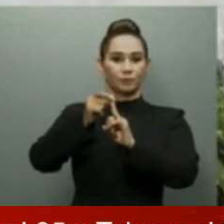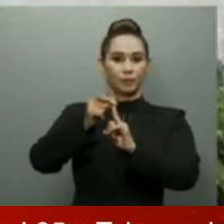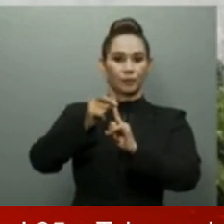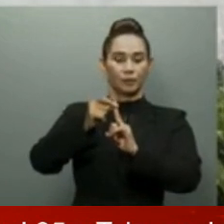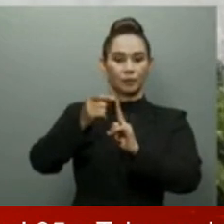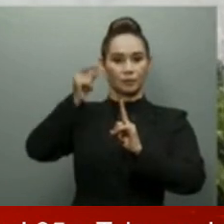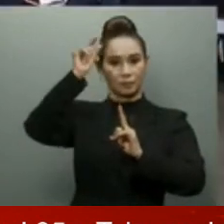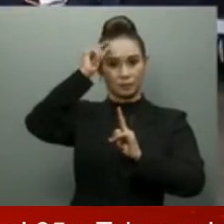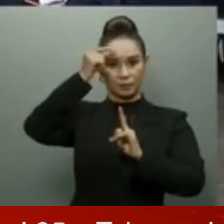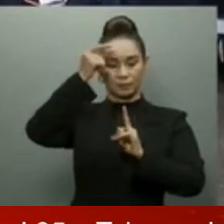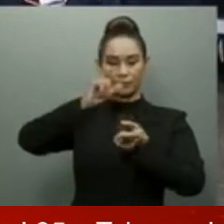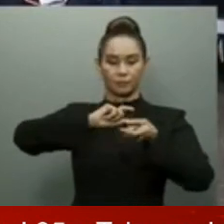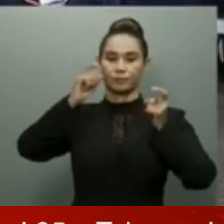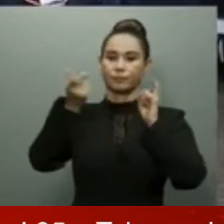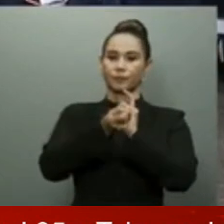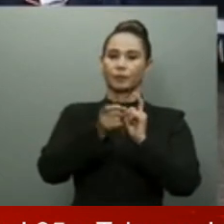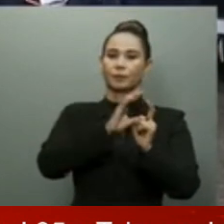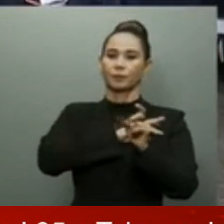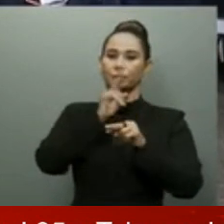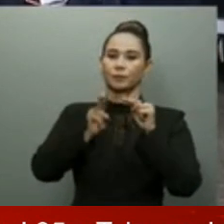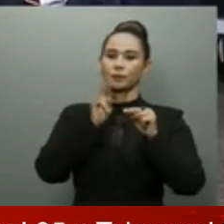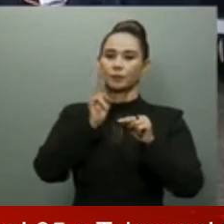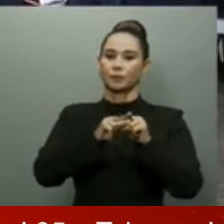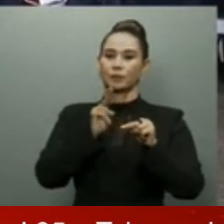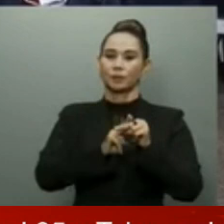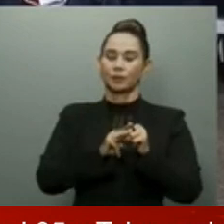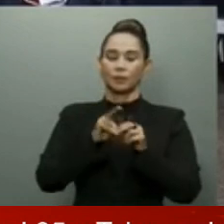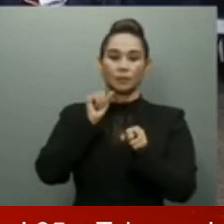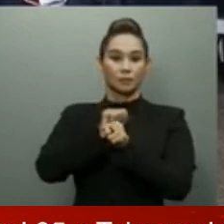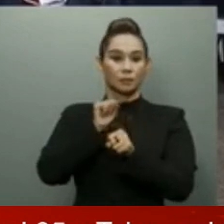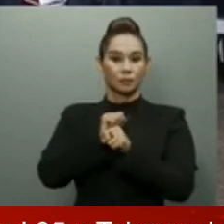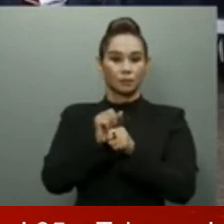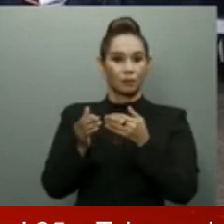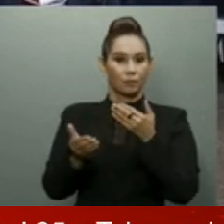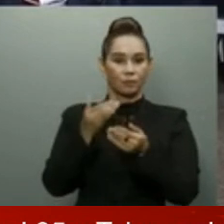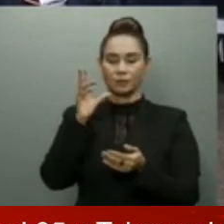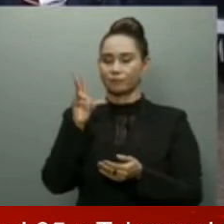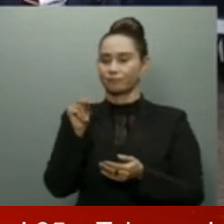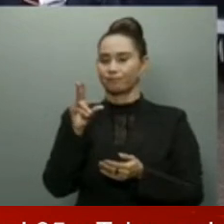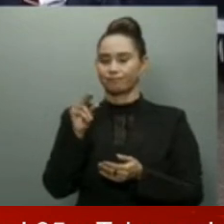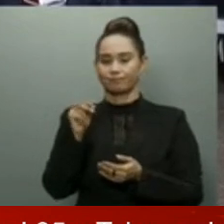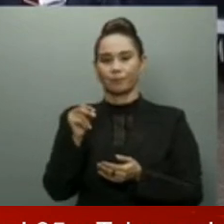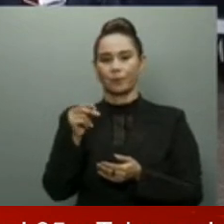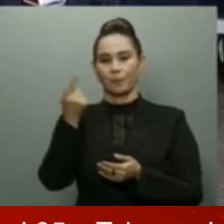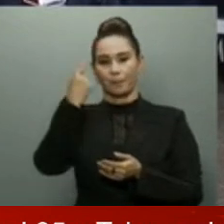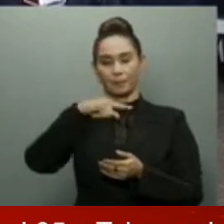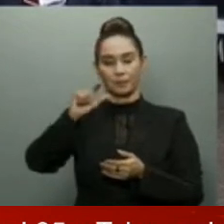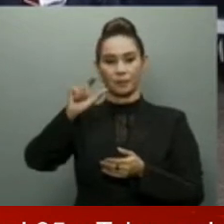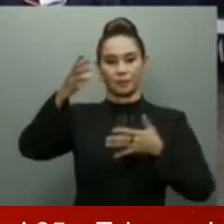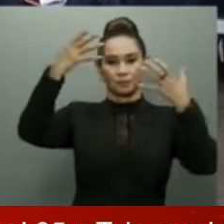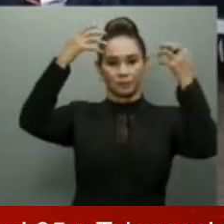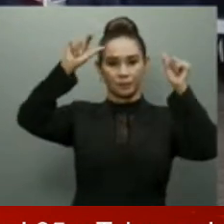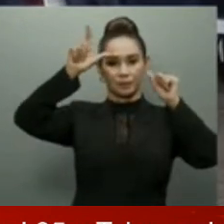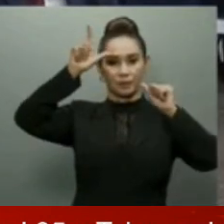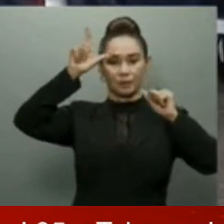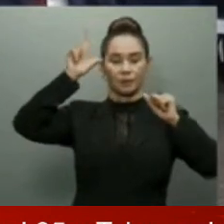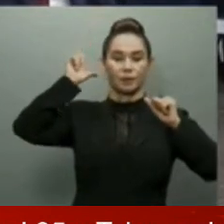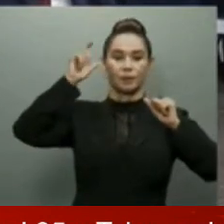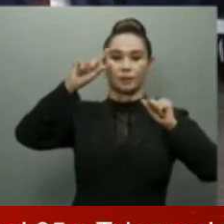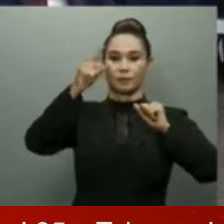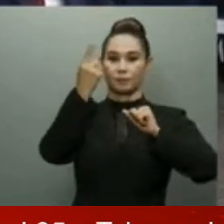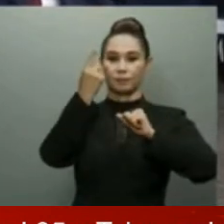Policía Nacional no es una tarea fácil. El Presidente de República, en este primer año de gestión,